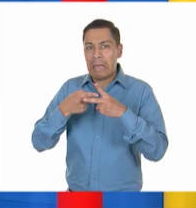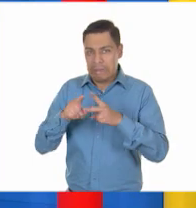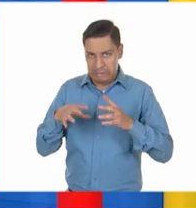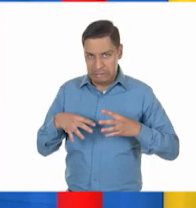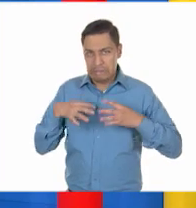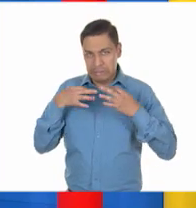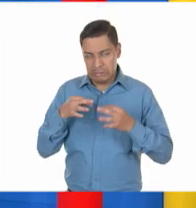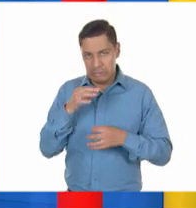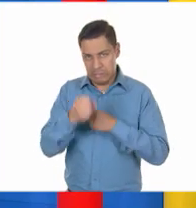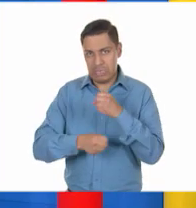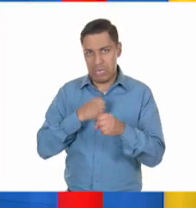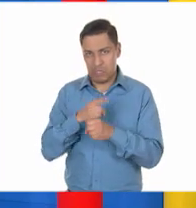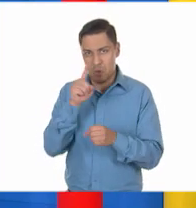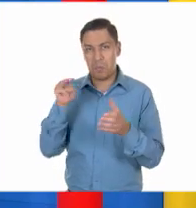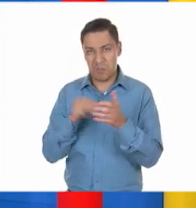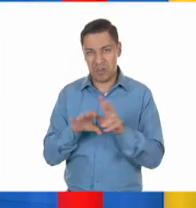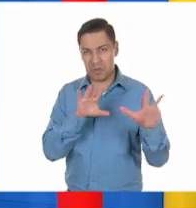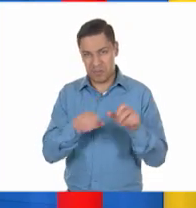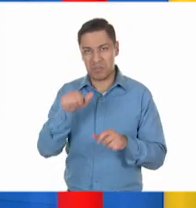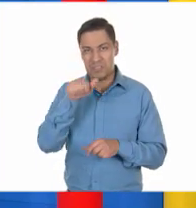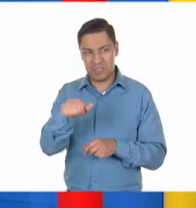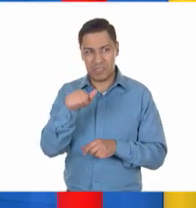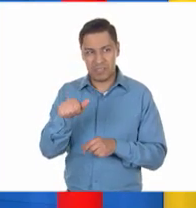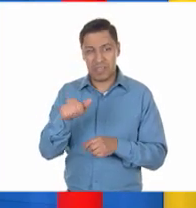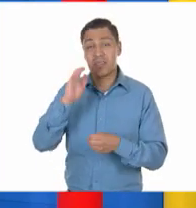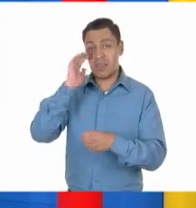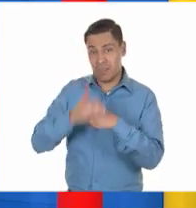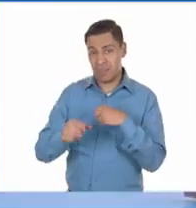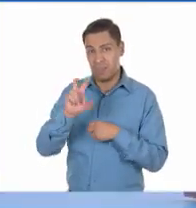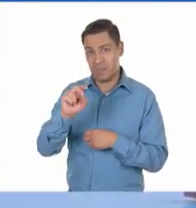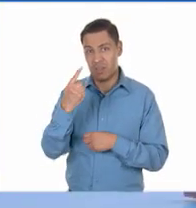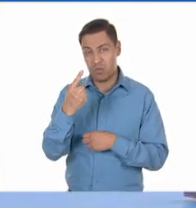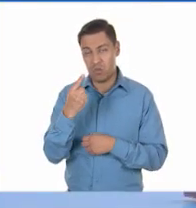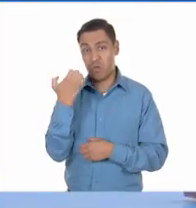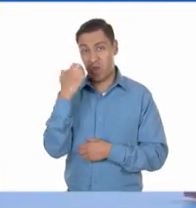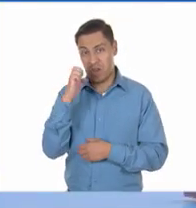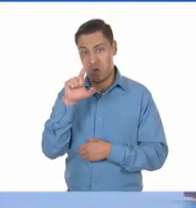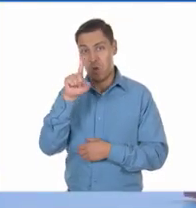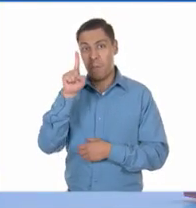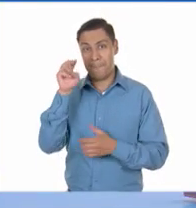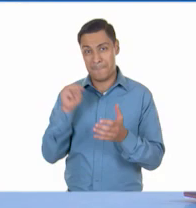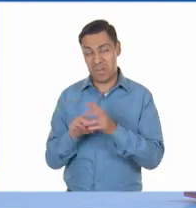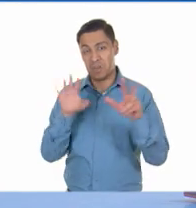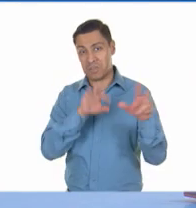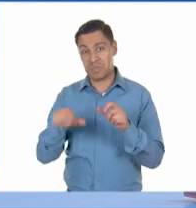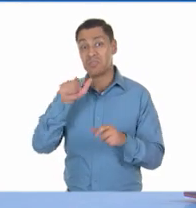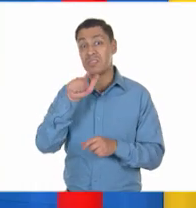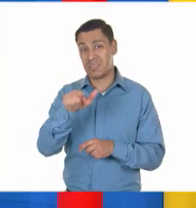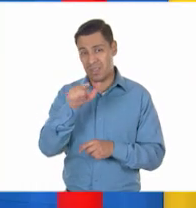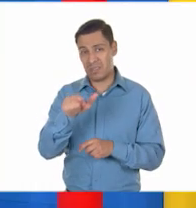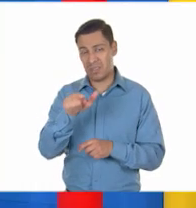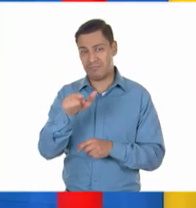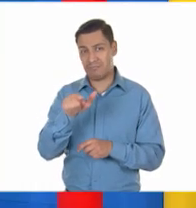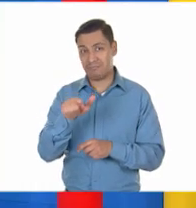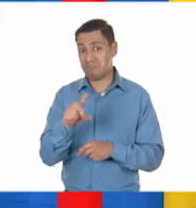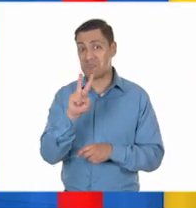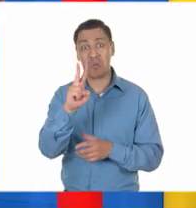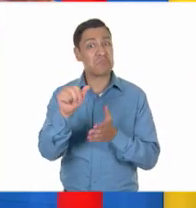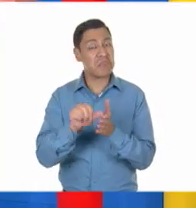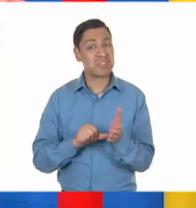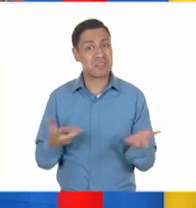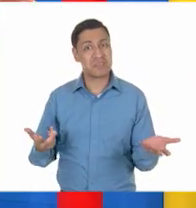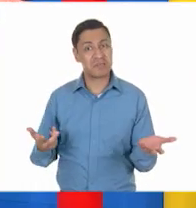1916 y hasta el 31 de enero de 1917. Ah, ¿cómo? ¿Solo dos meses? Sí, Tin.